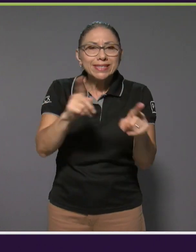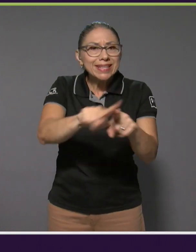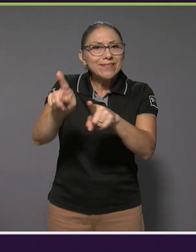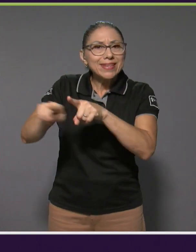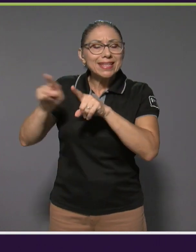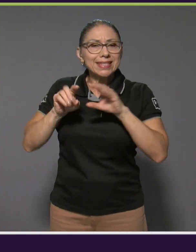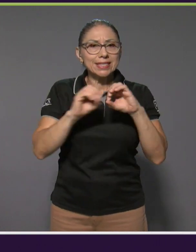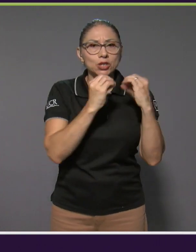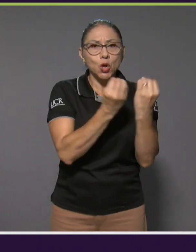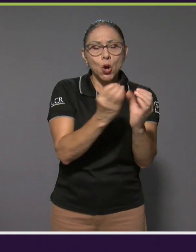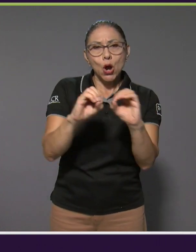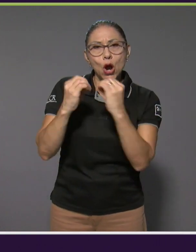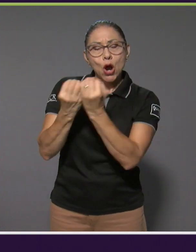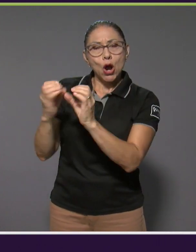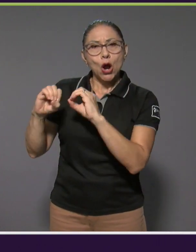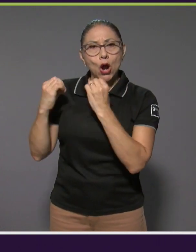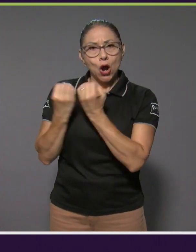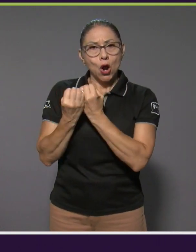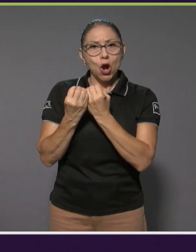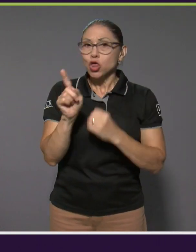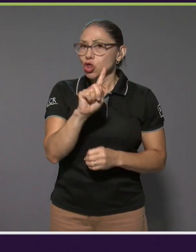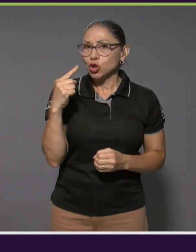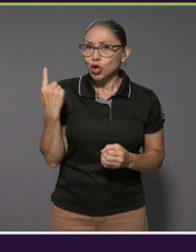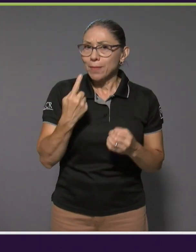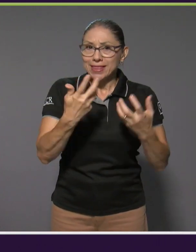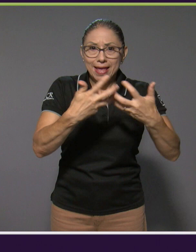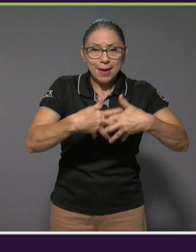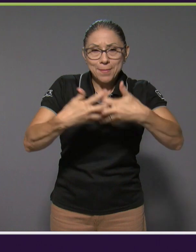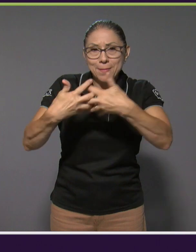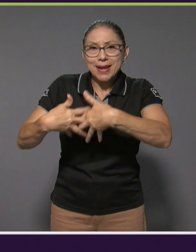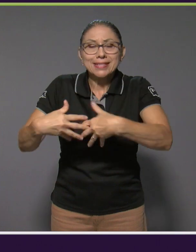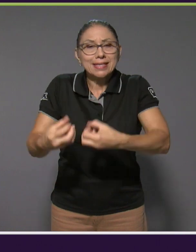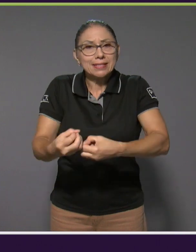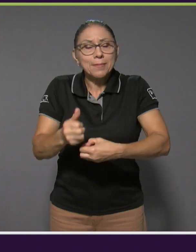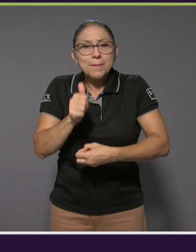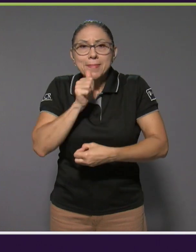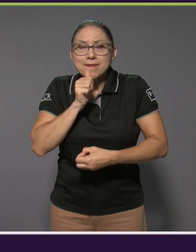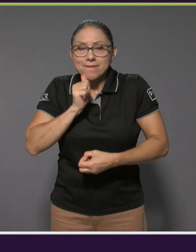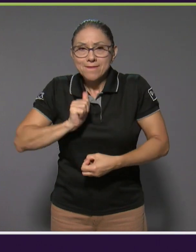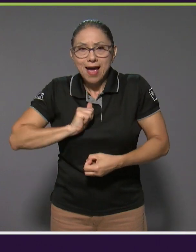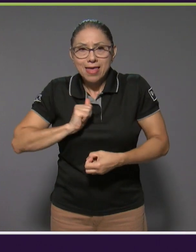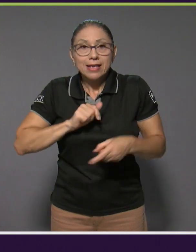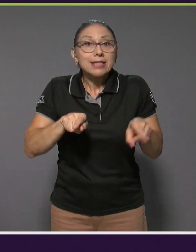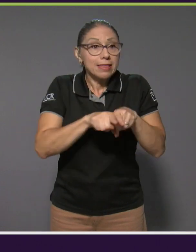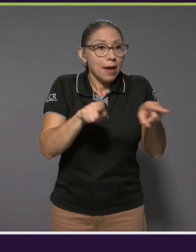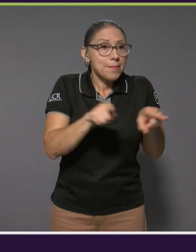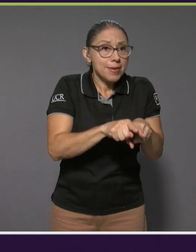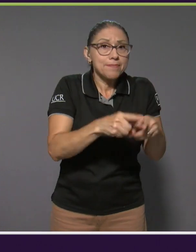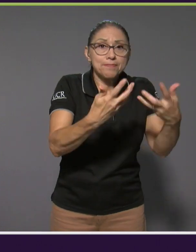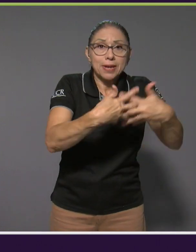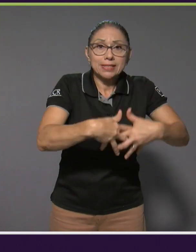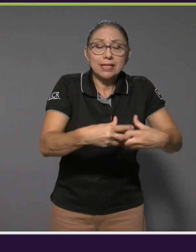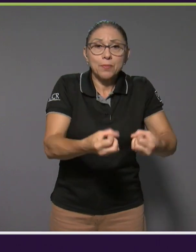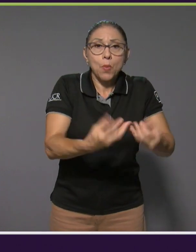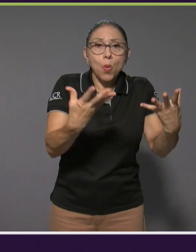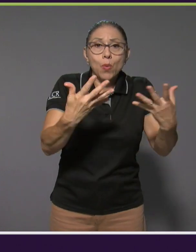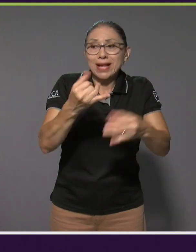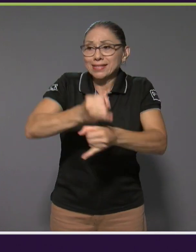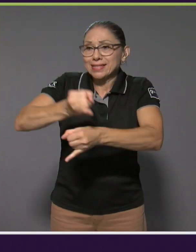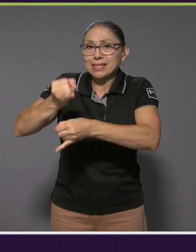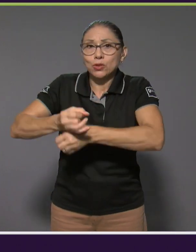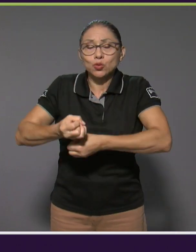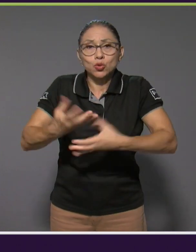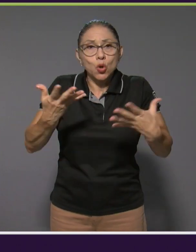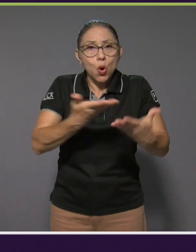diferentes, no solamente empresas privadas, sino empresas públicas, inclusive instituciones. Y eso en el sentido